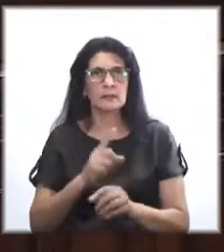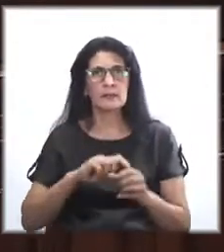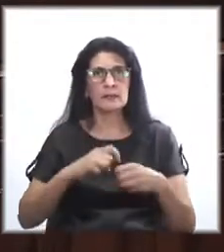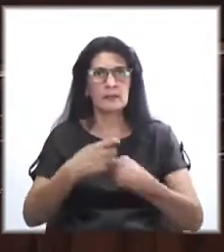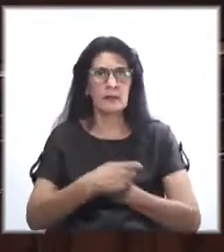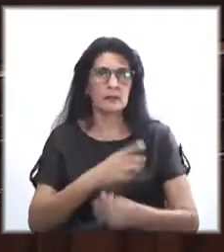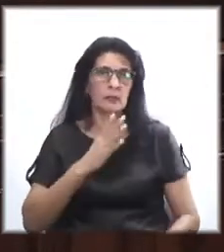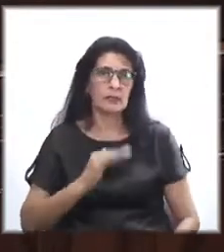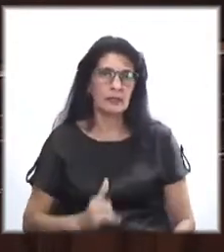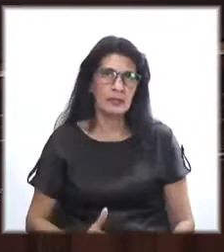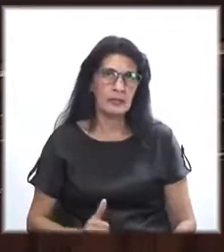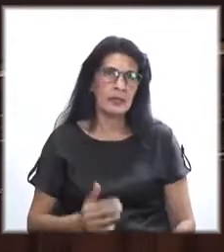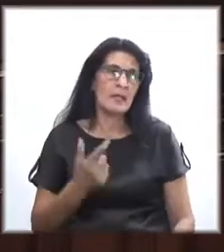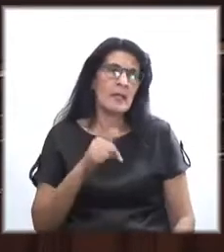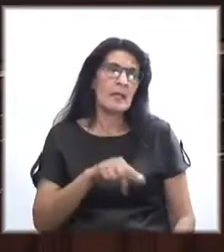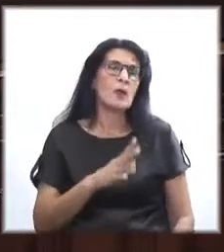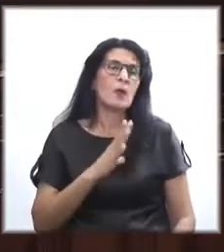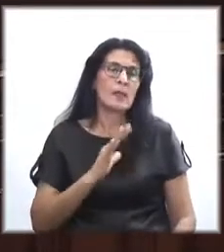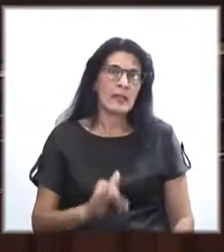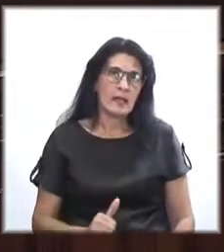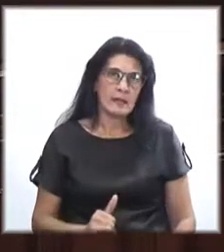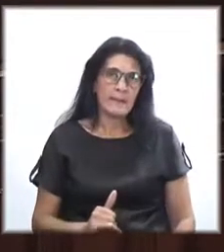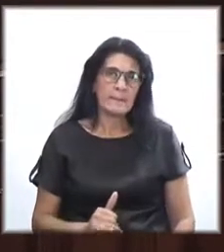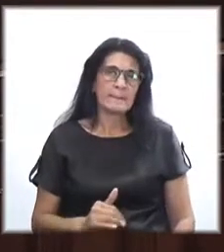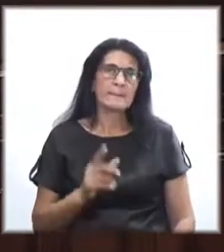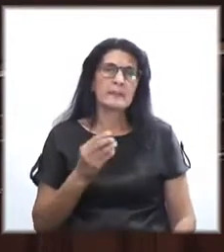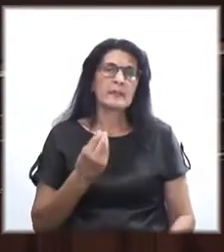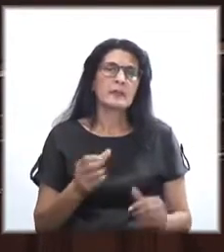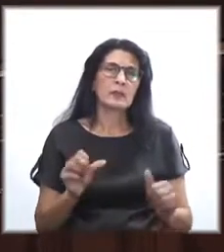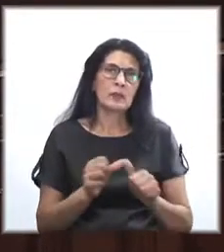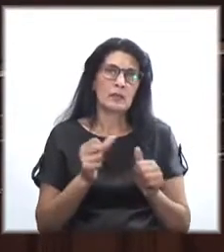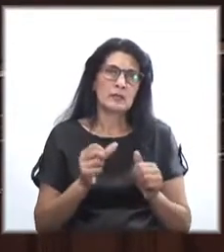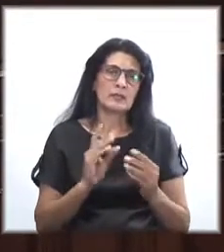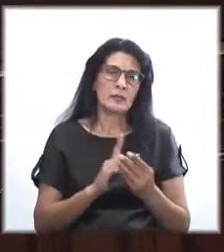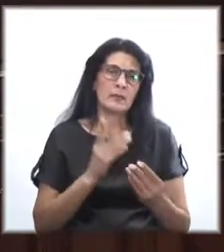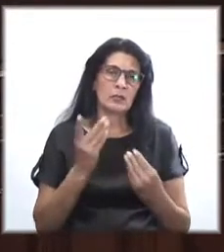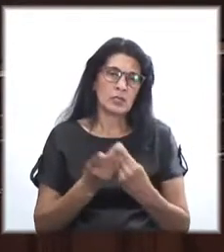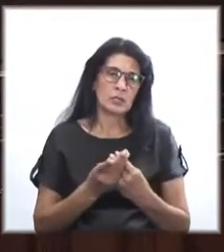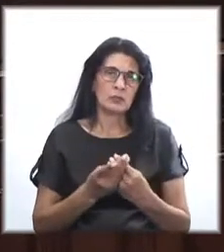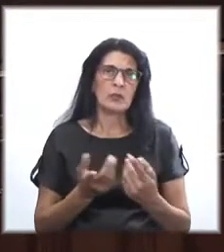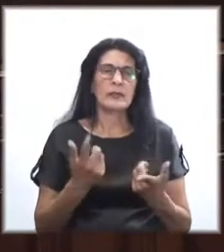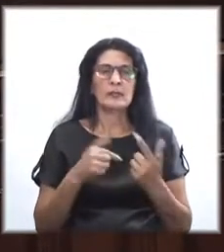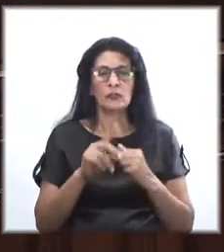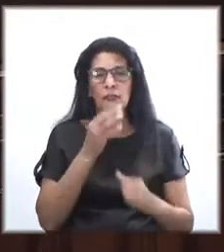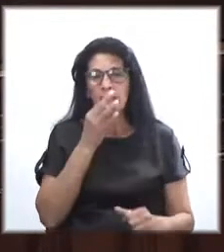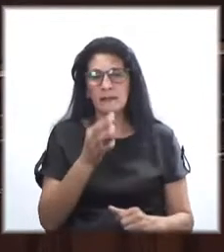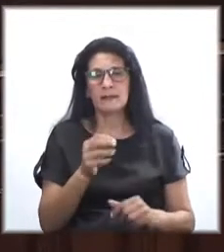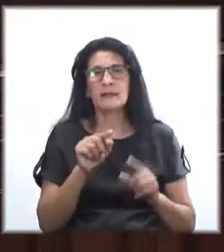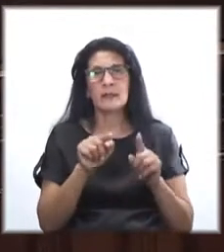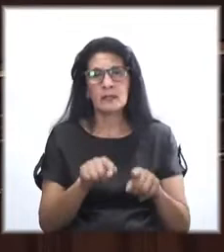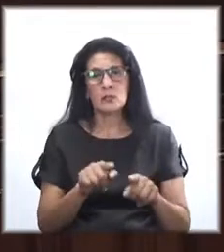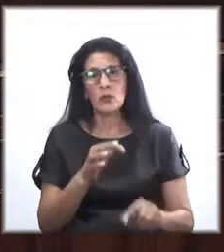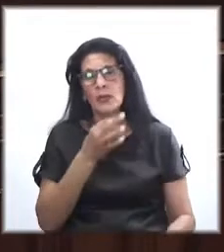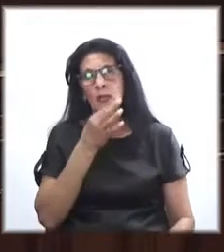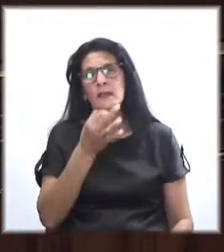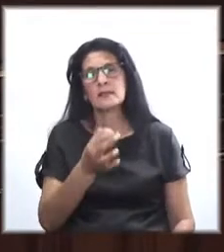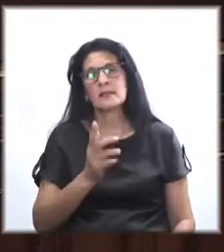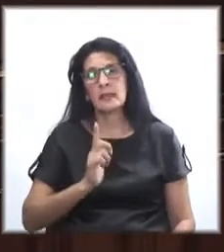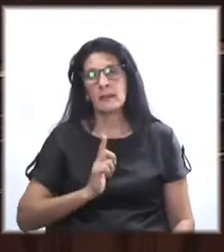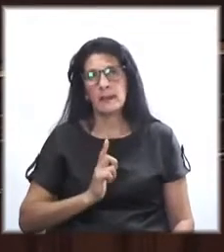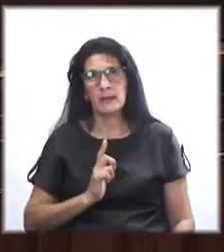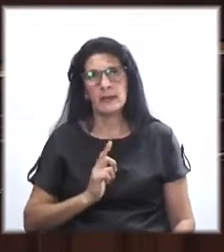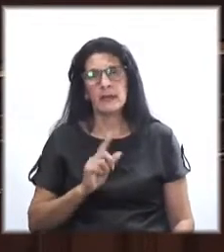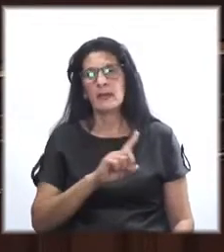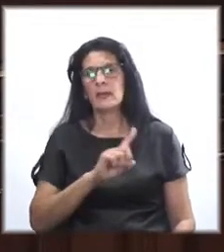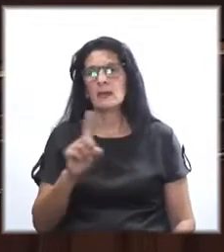tienen, que en definitiva es lo que hace el proyecto. Así que decir eso y bueno, decir que esperemos que no